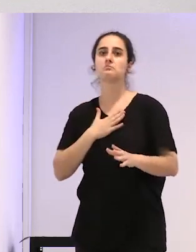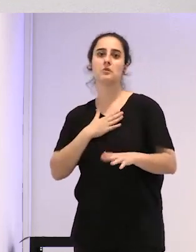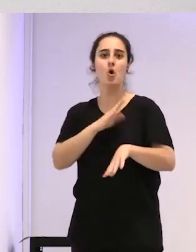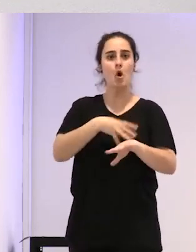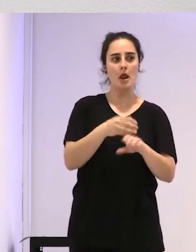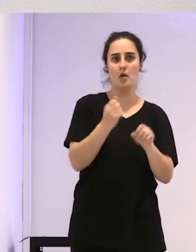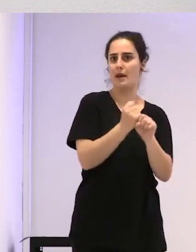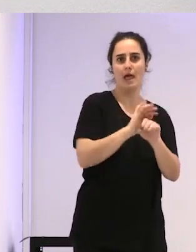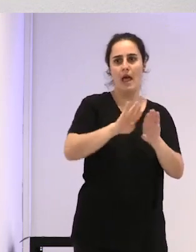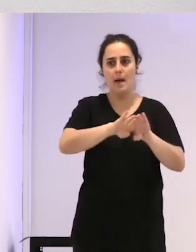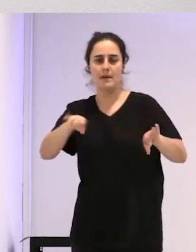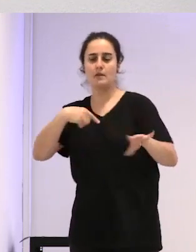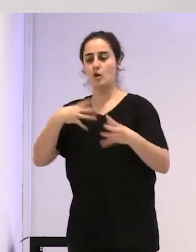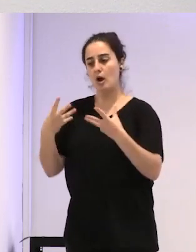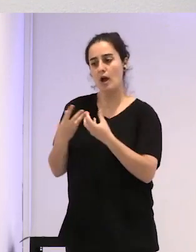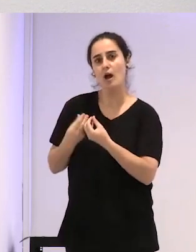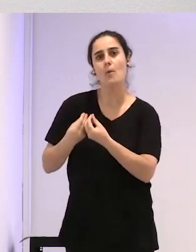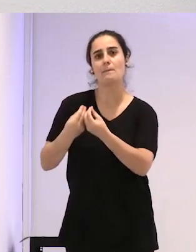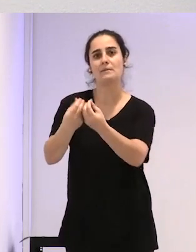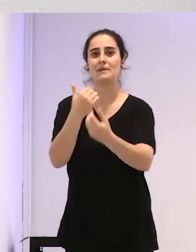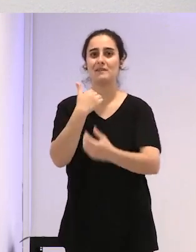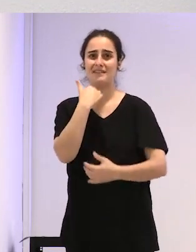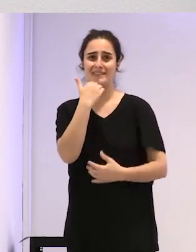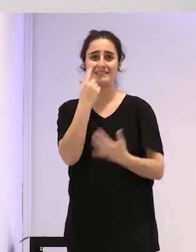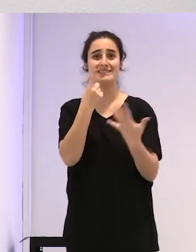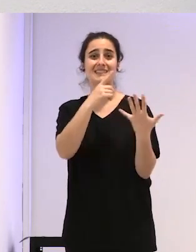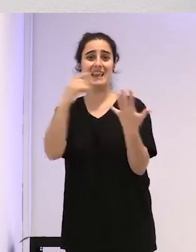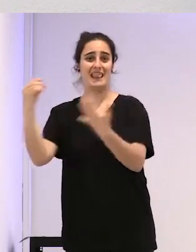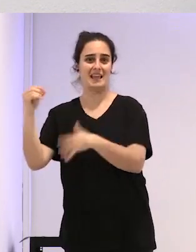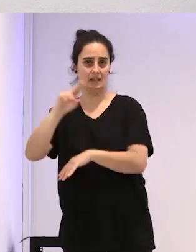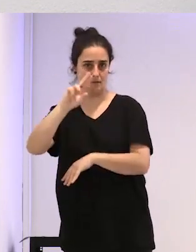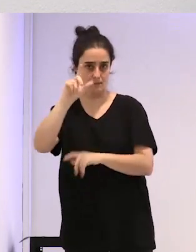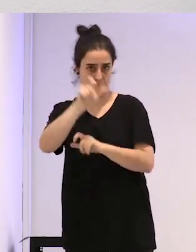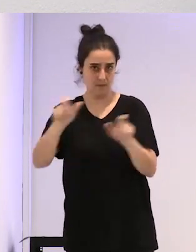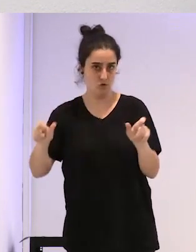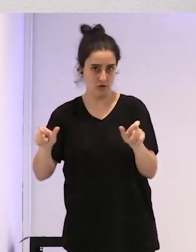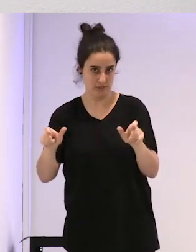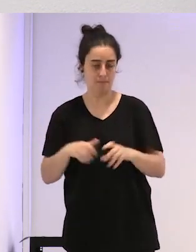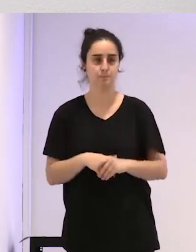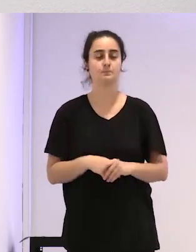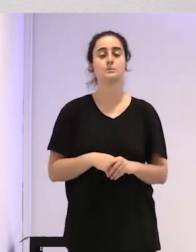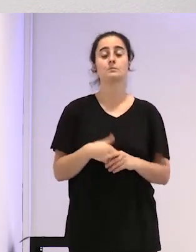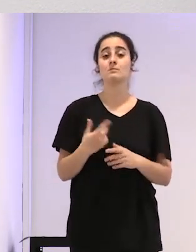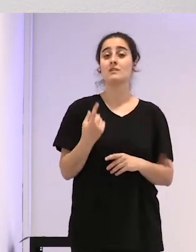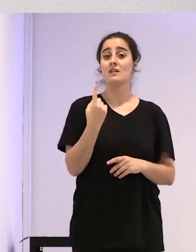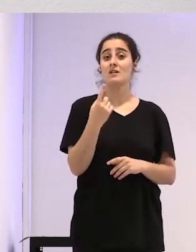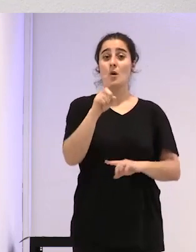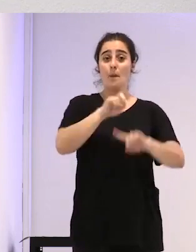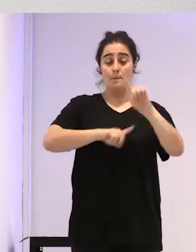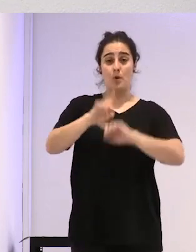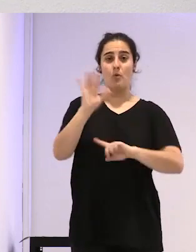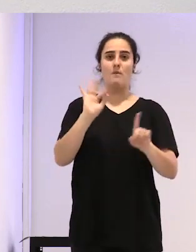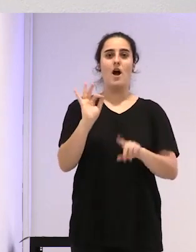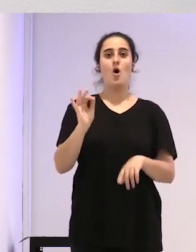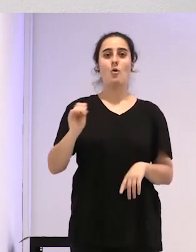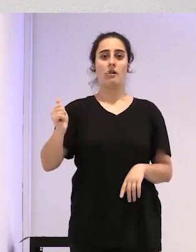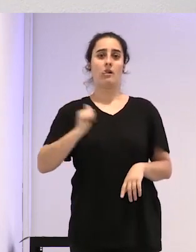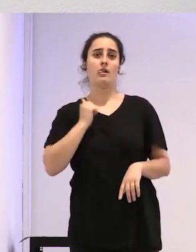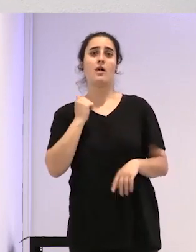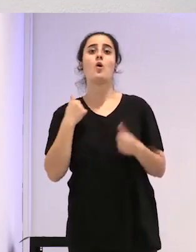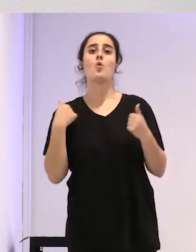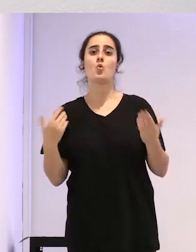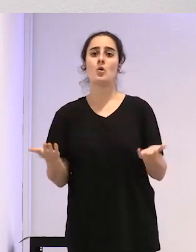acompañamiento, pero ya llegaba a 600 personas. Y además uno de los problemas o ventajas de tránsito es que desde el